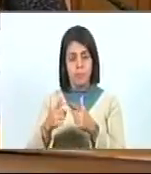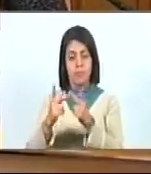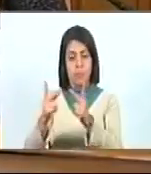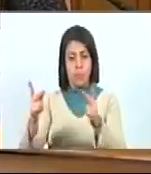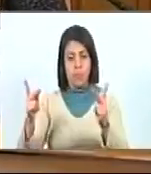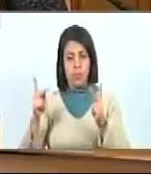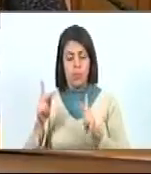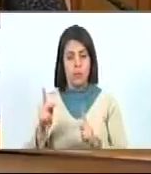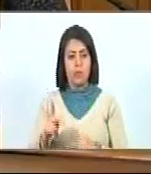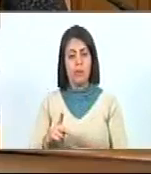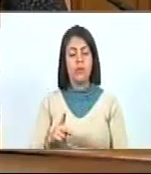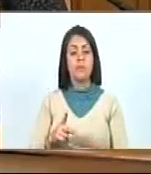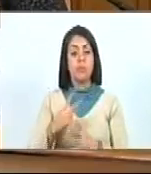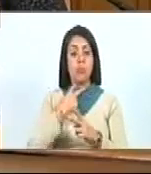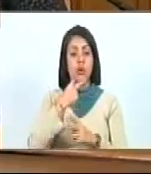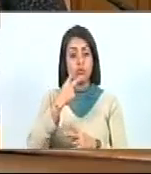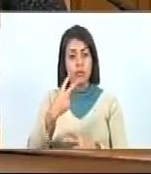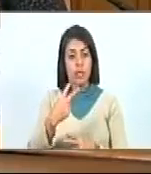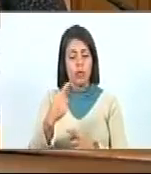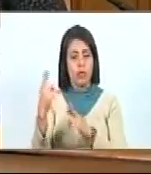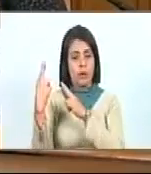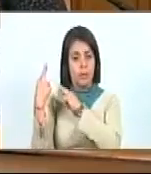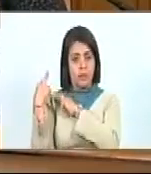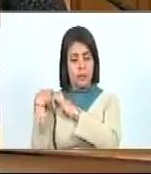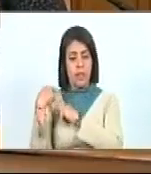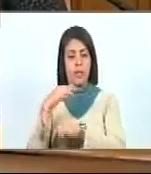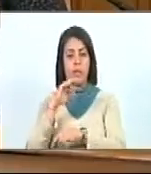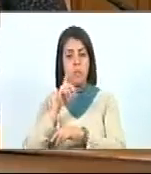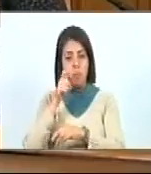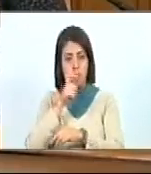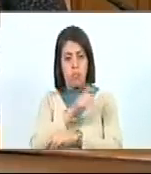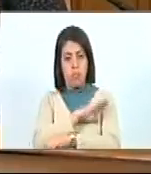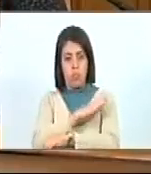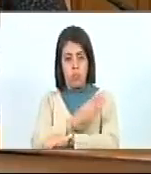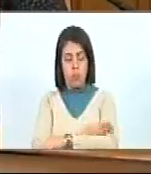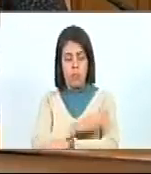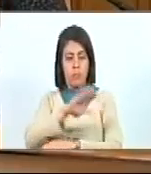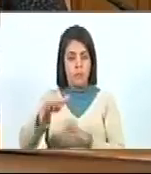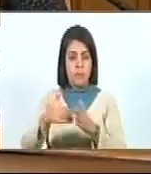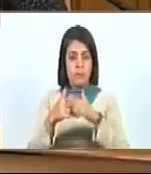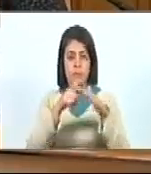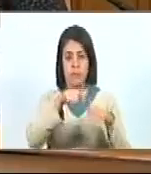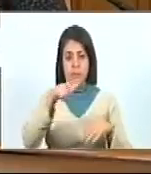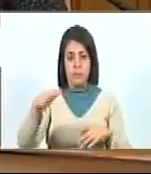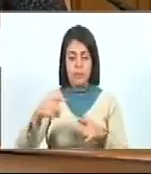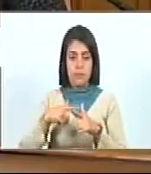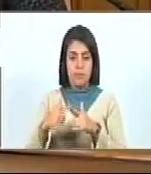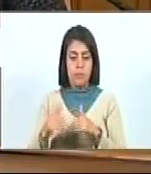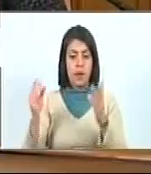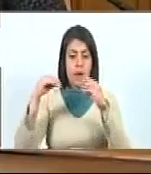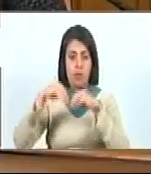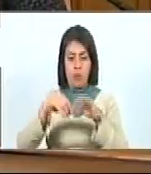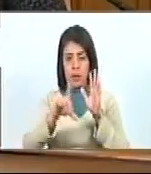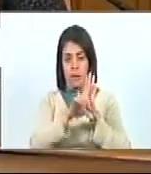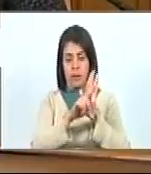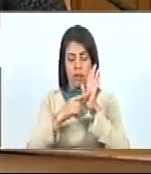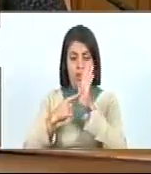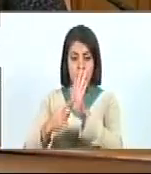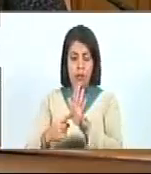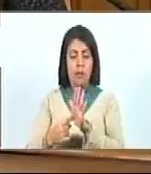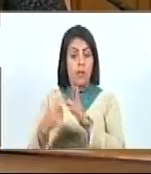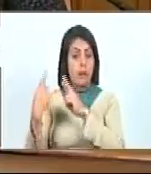públicos, voceras y voceros del poder popular, así como todas las personas que, de acuerdo a la ley,